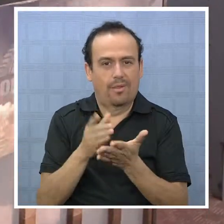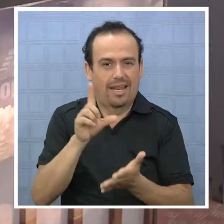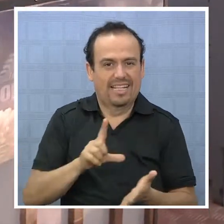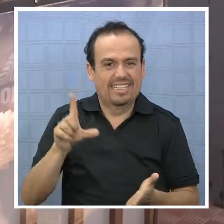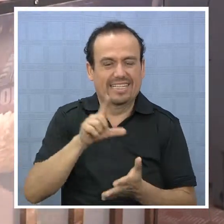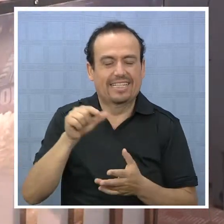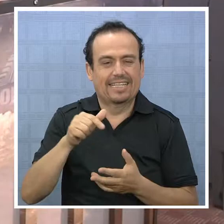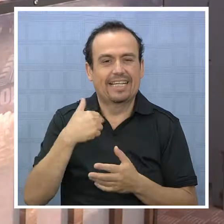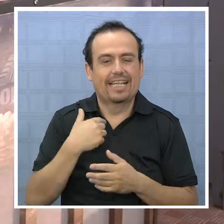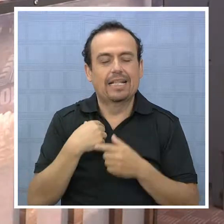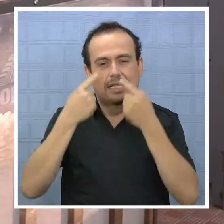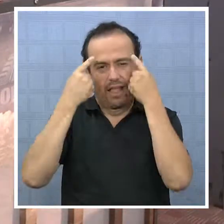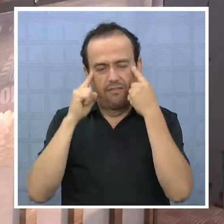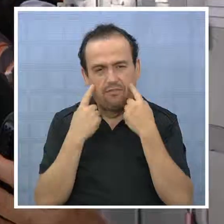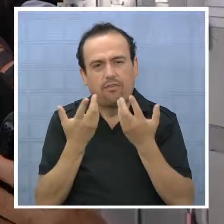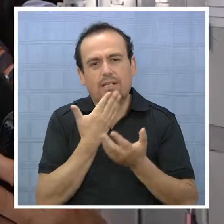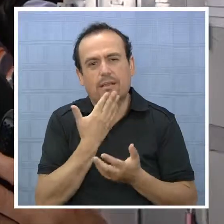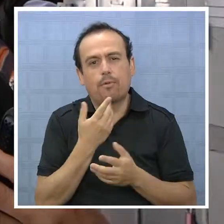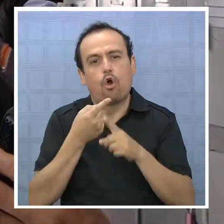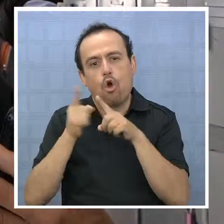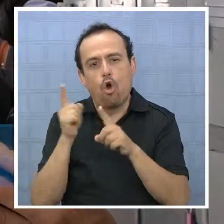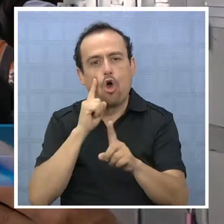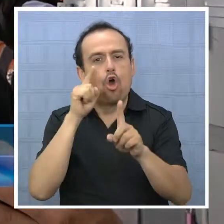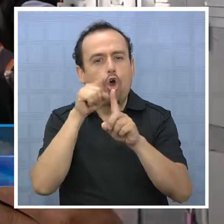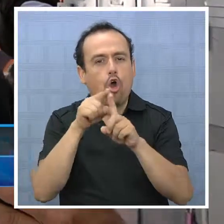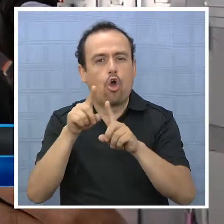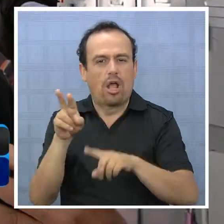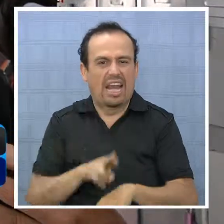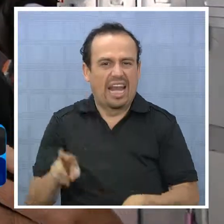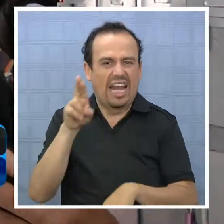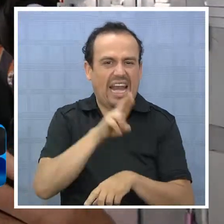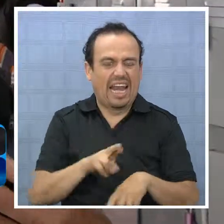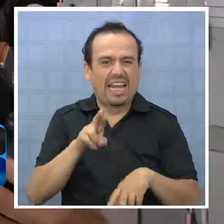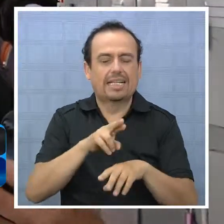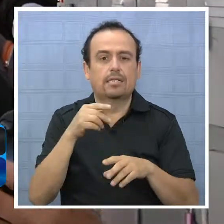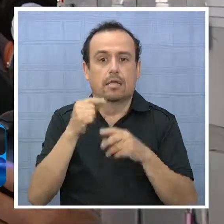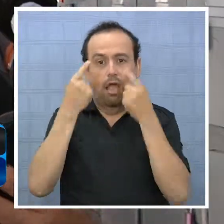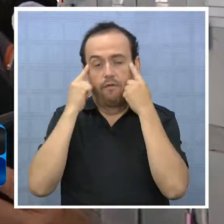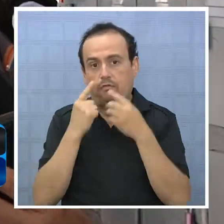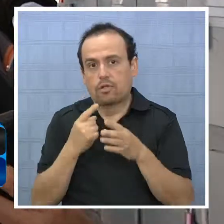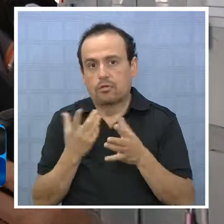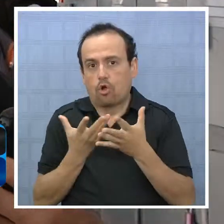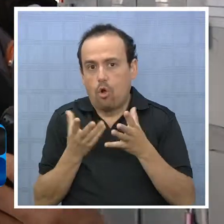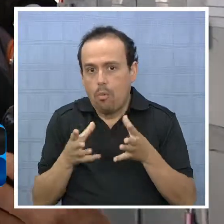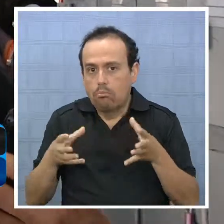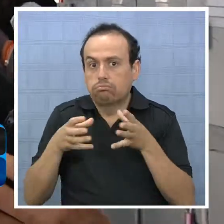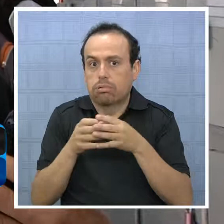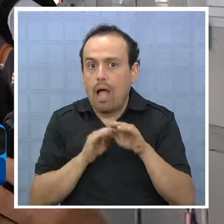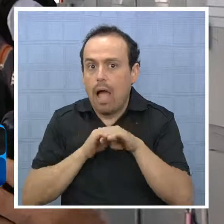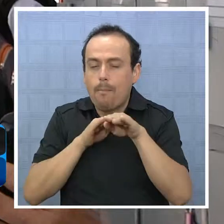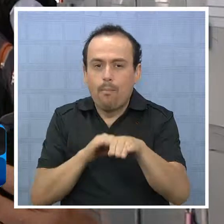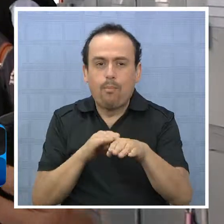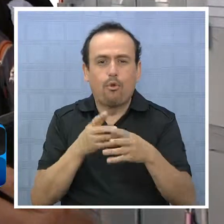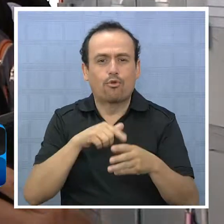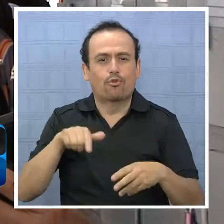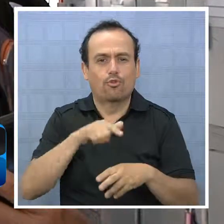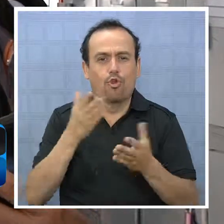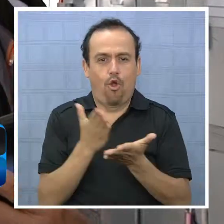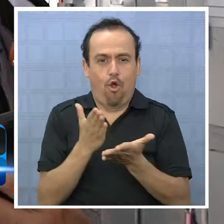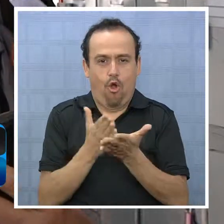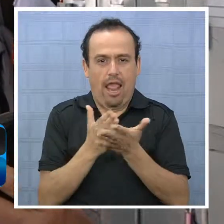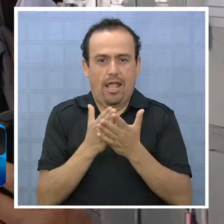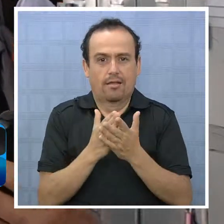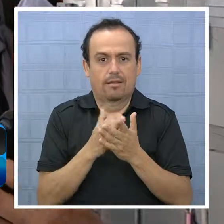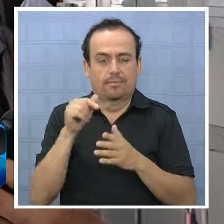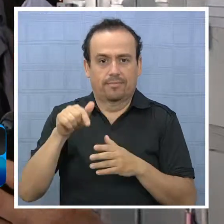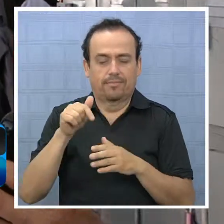educacional. Nuestros esfuerzos principales también están abocados a otro tipo de reciclaje, también estamos haciendo todo esfuerzo, y la idea es contribuir con